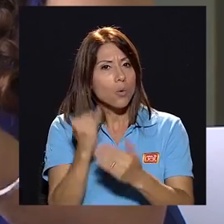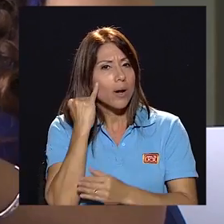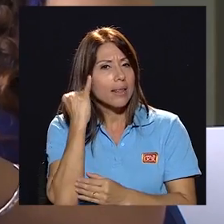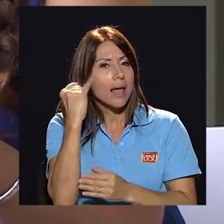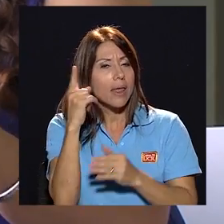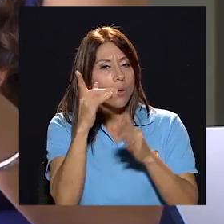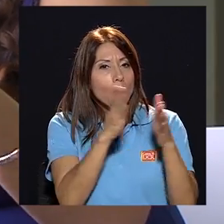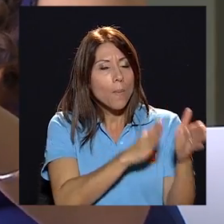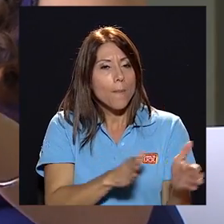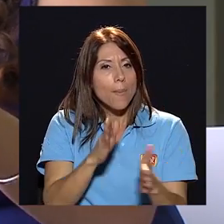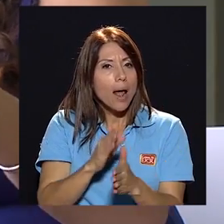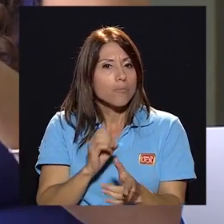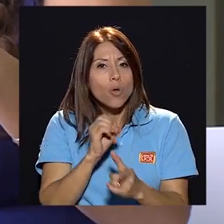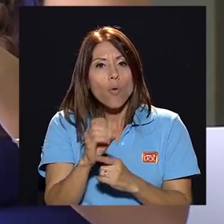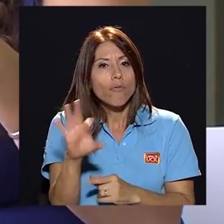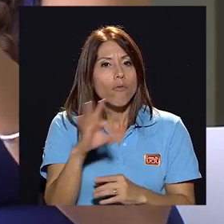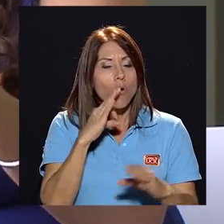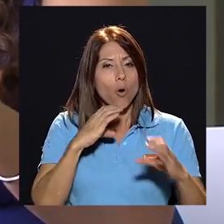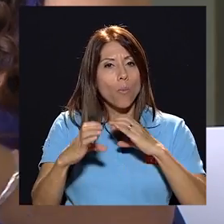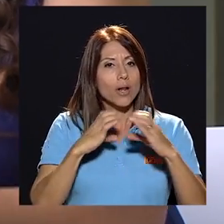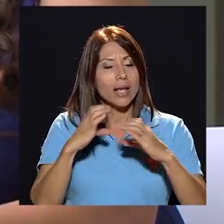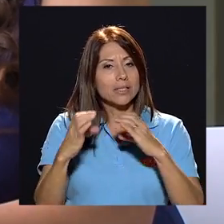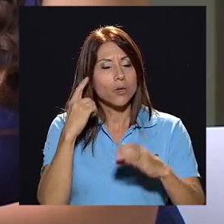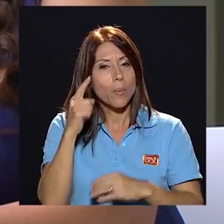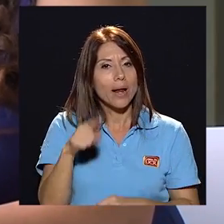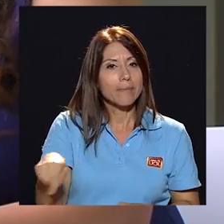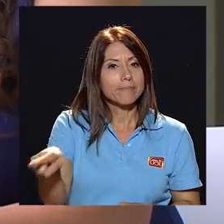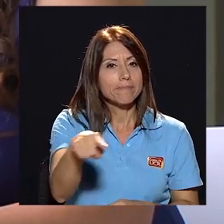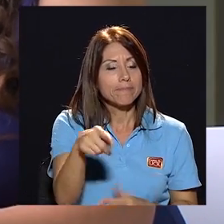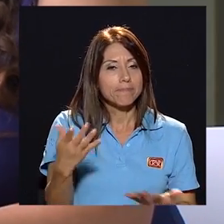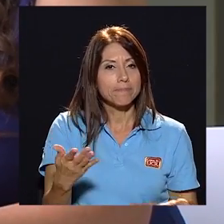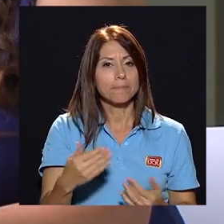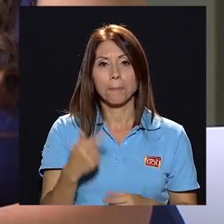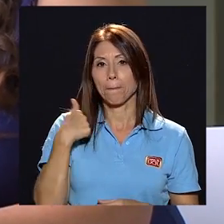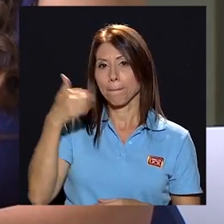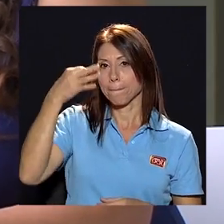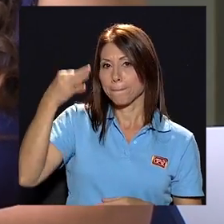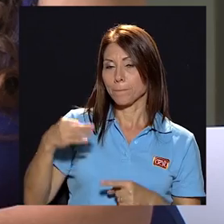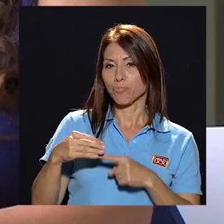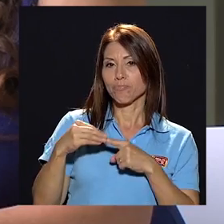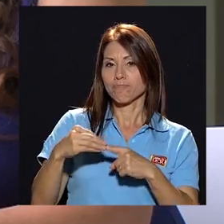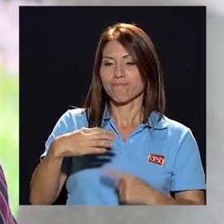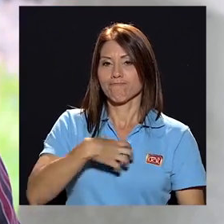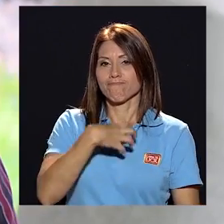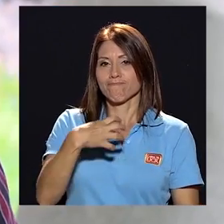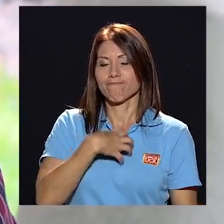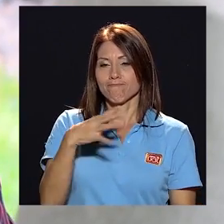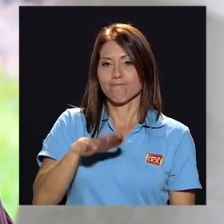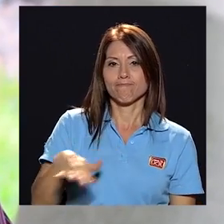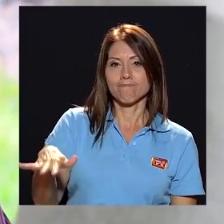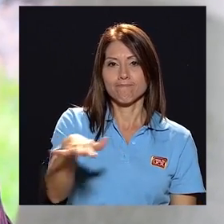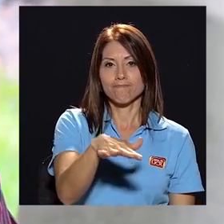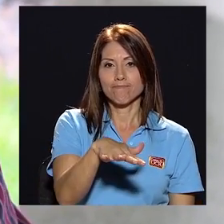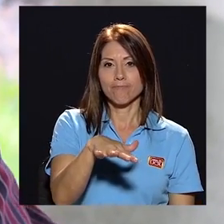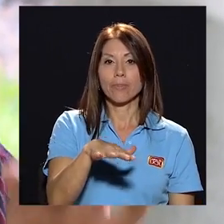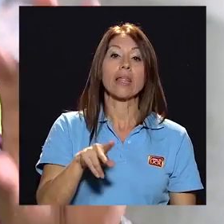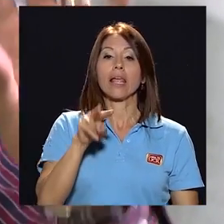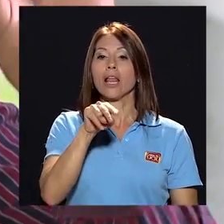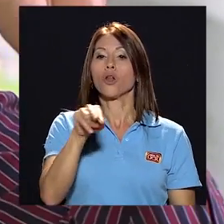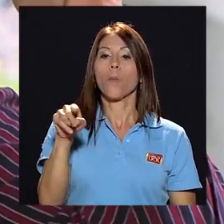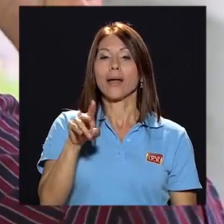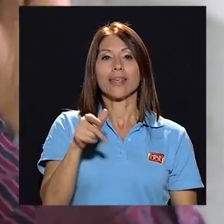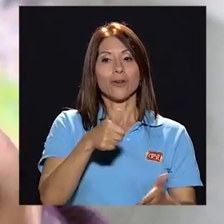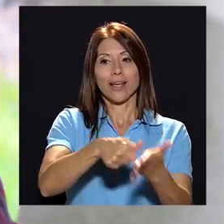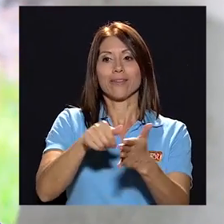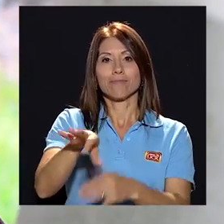¿tiene alguna idea de un plan o un canal de comunicación para sus representados? yo creo que es la principal queja del sector que el